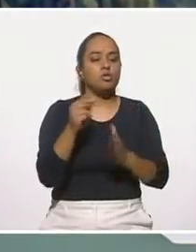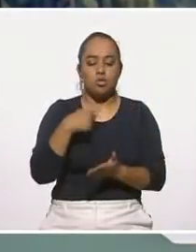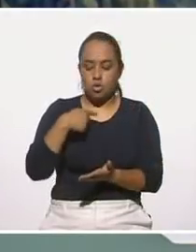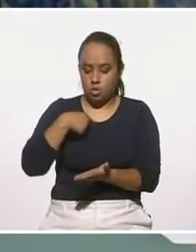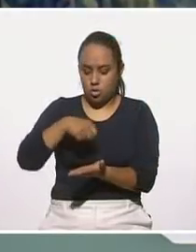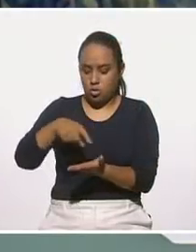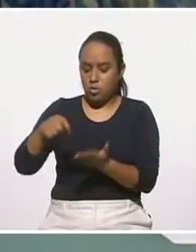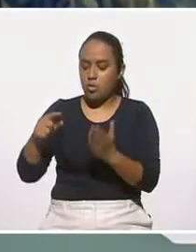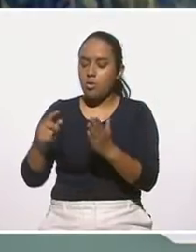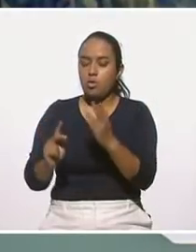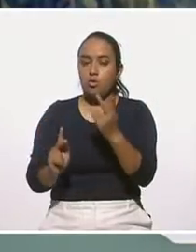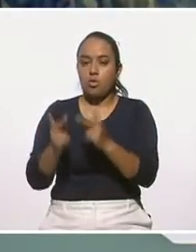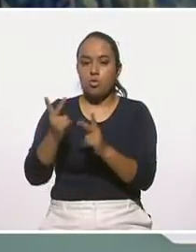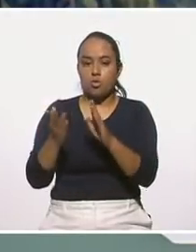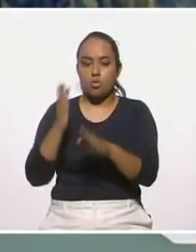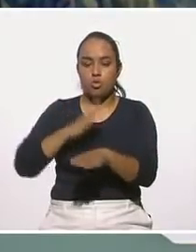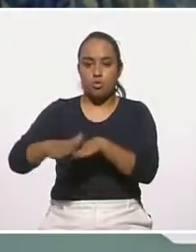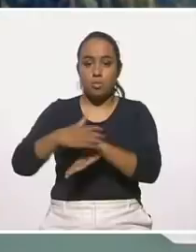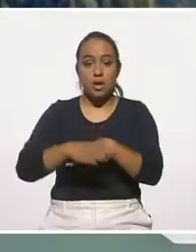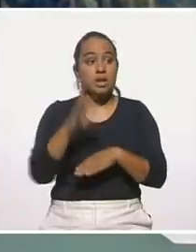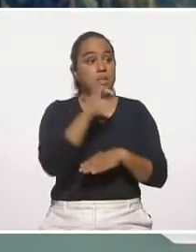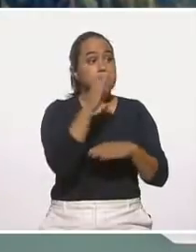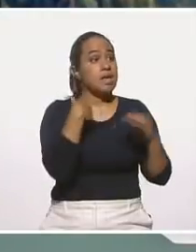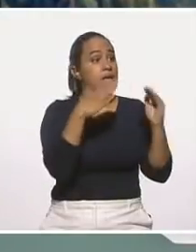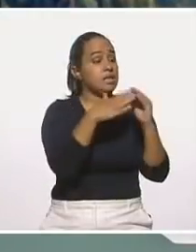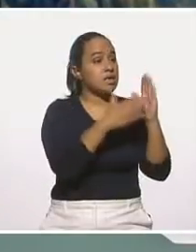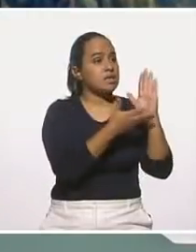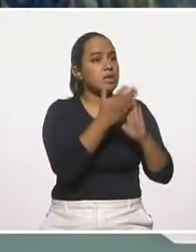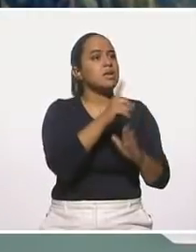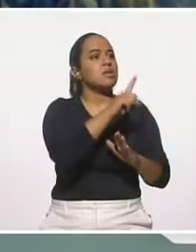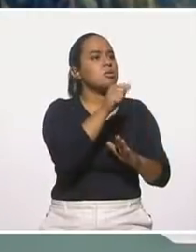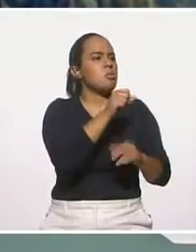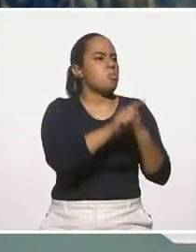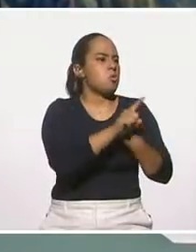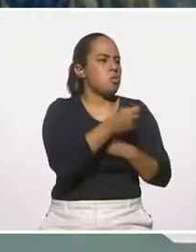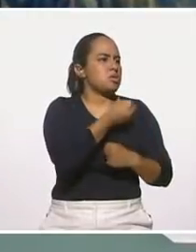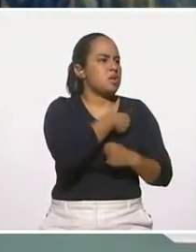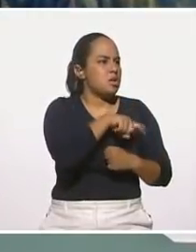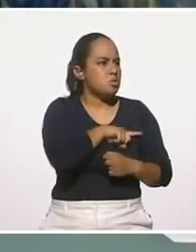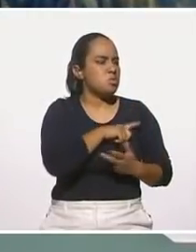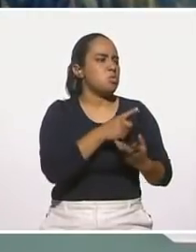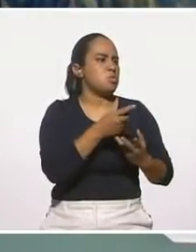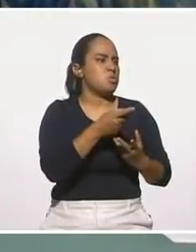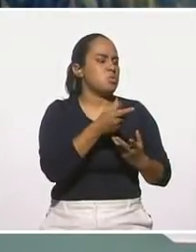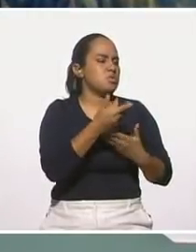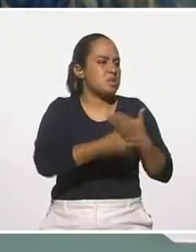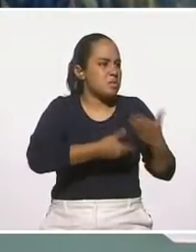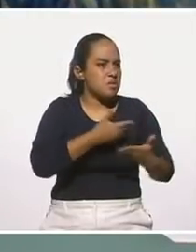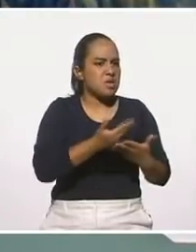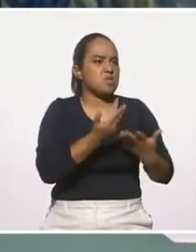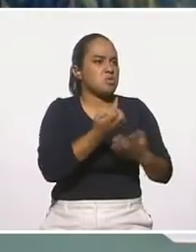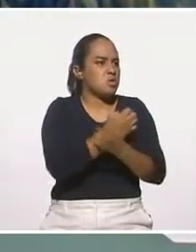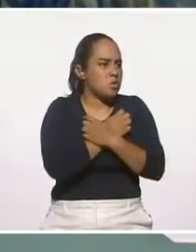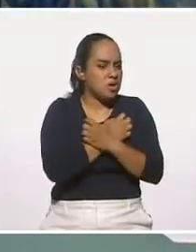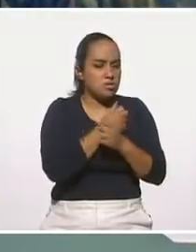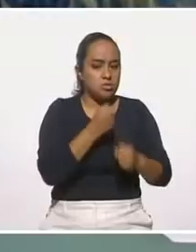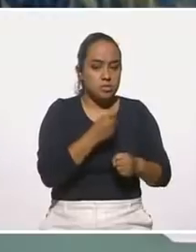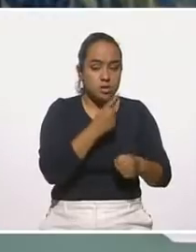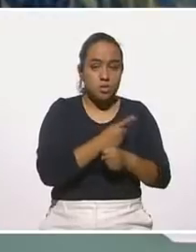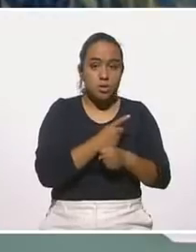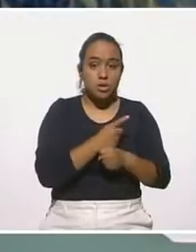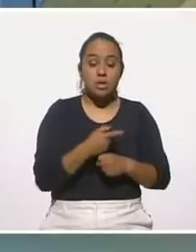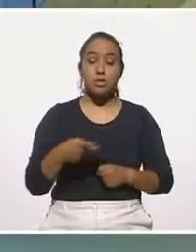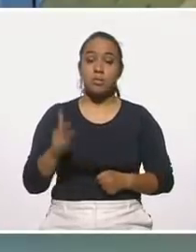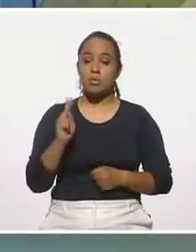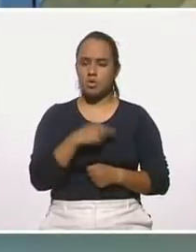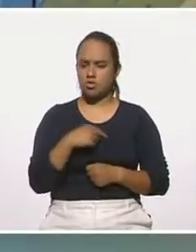si siembro viviendas, vamos a tener muchos problemas de servicio, salud, educación, seguridad, y si seguimos